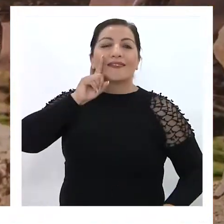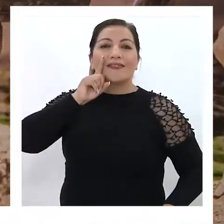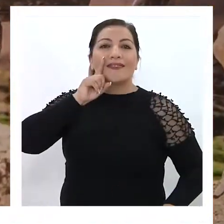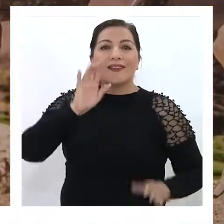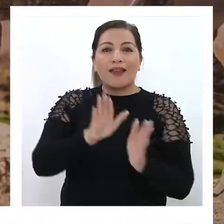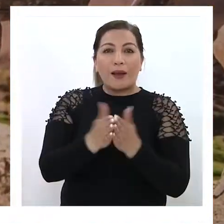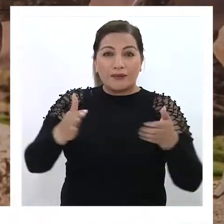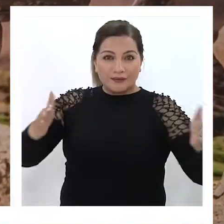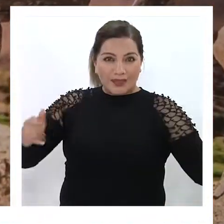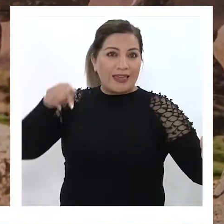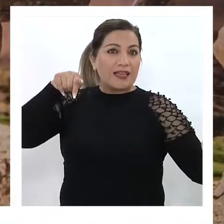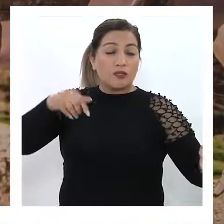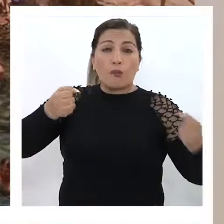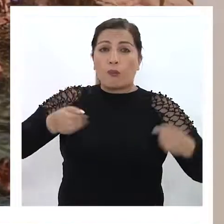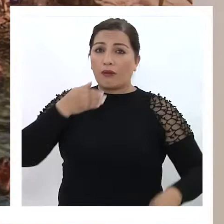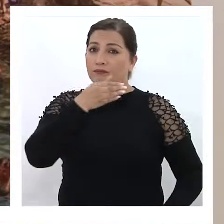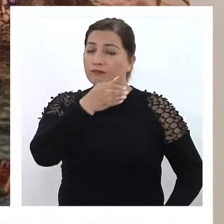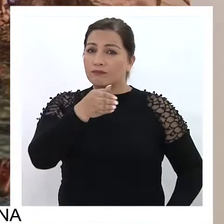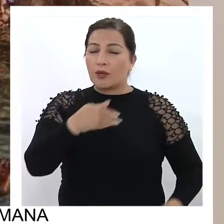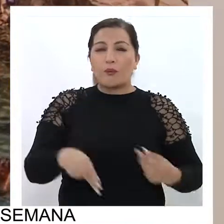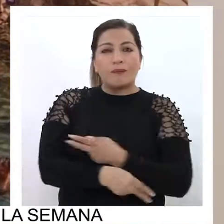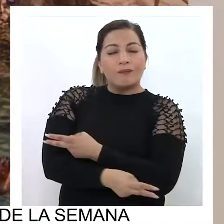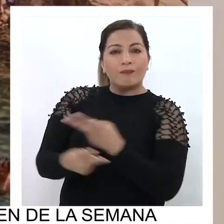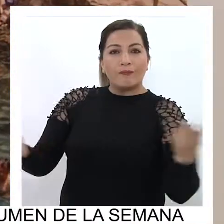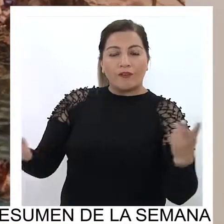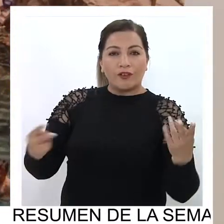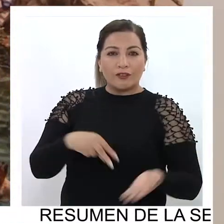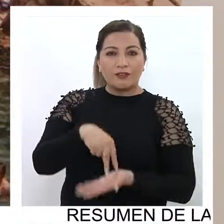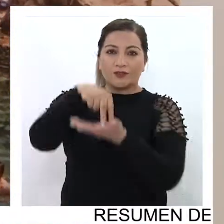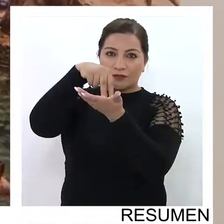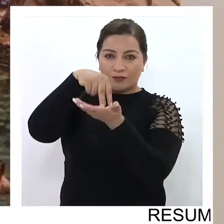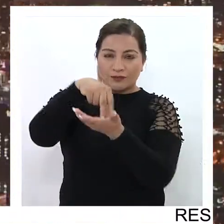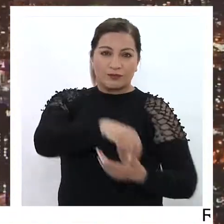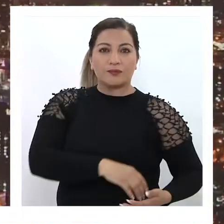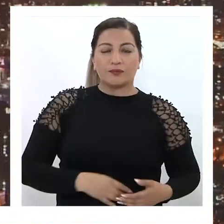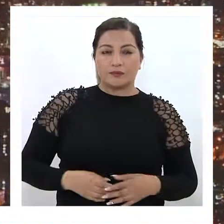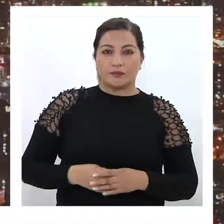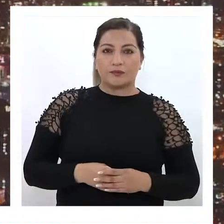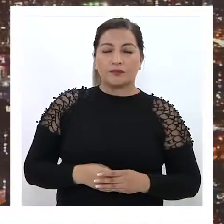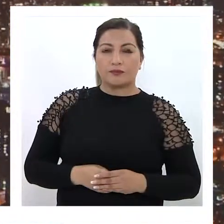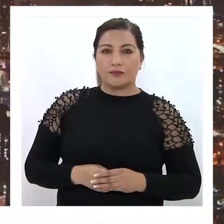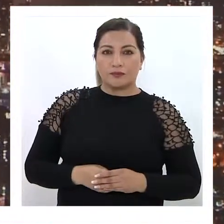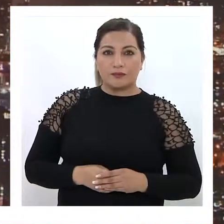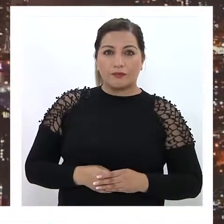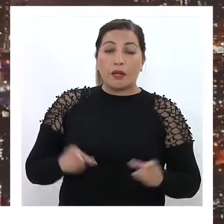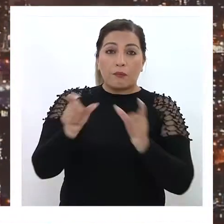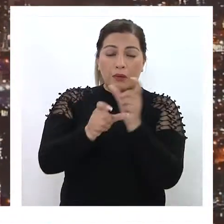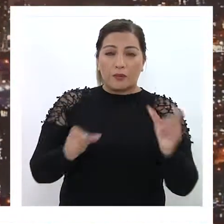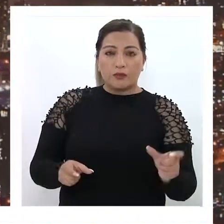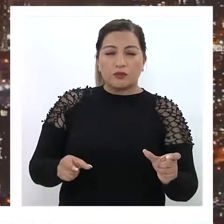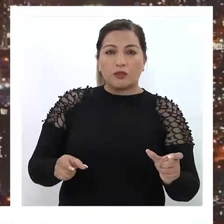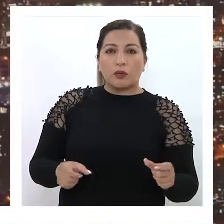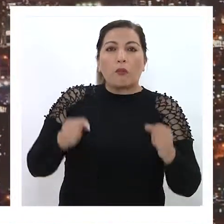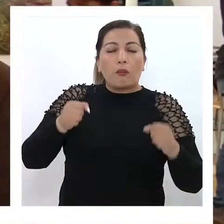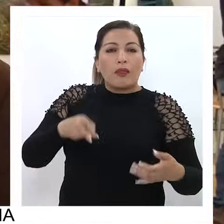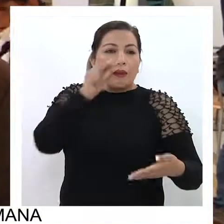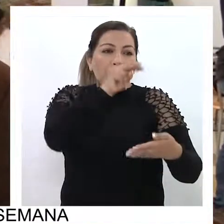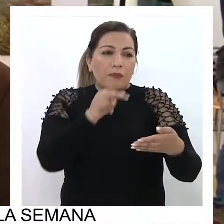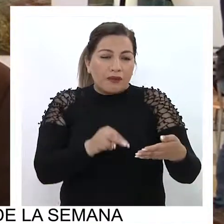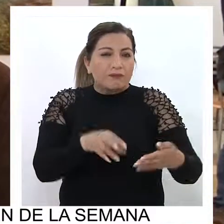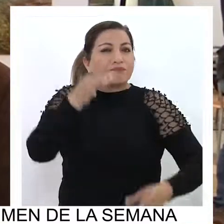publicación, que puede ser visitada por el público de Molsofri. Es un aliciente para que la gente pueda ver este